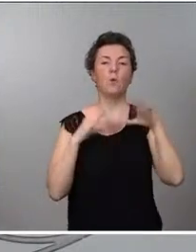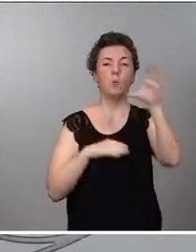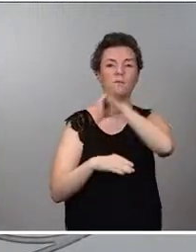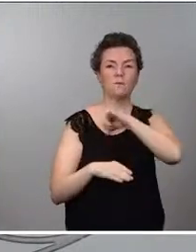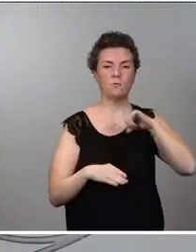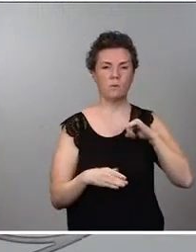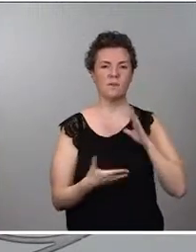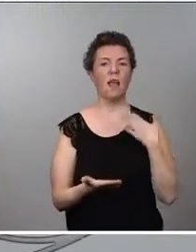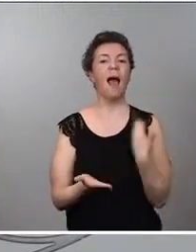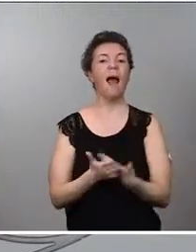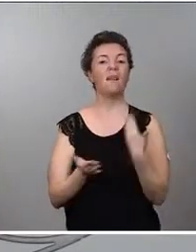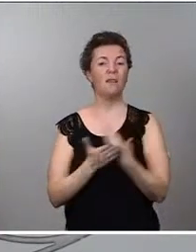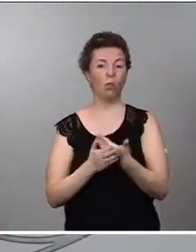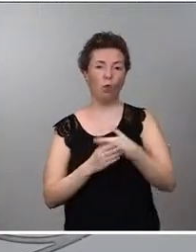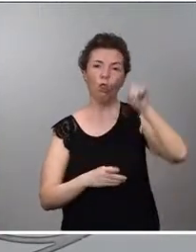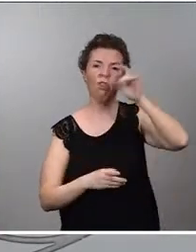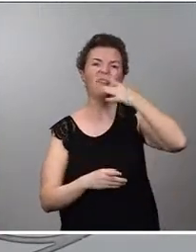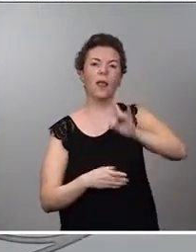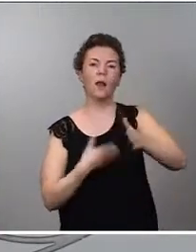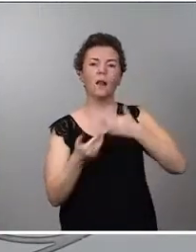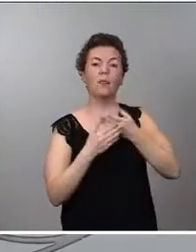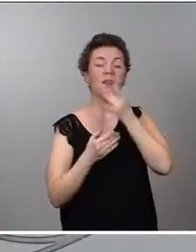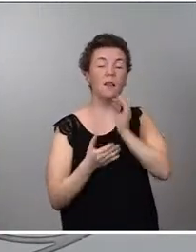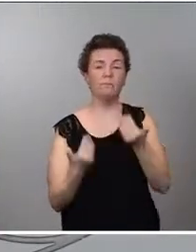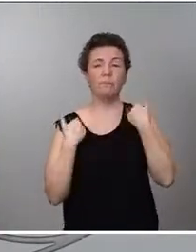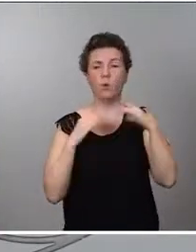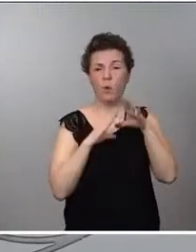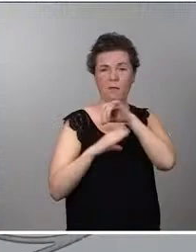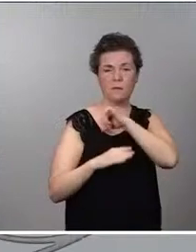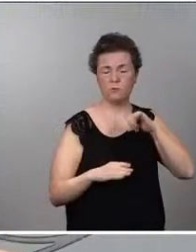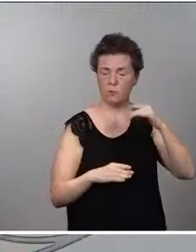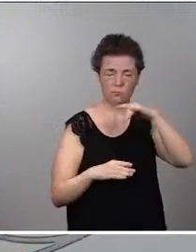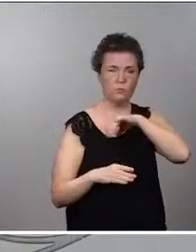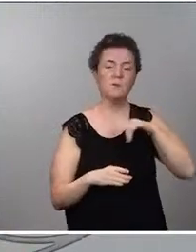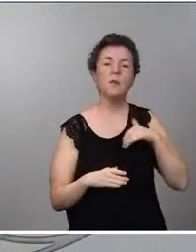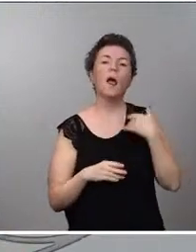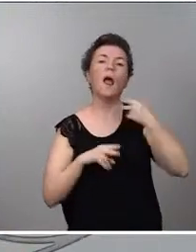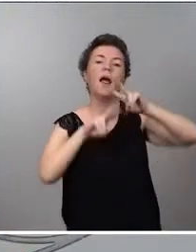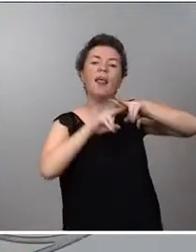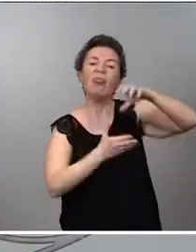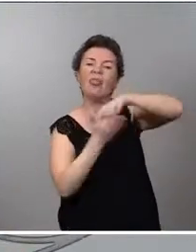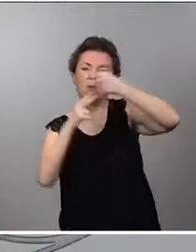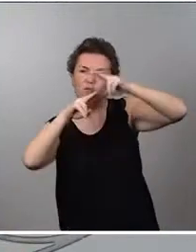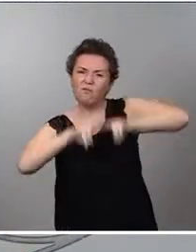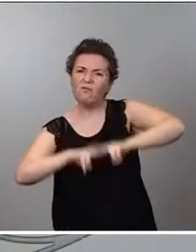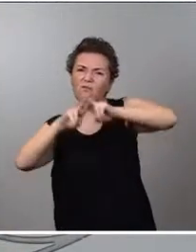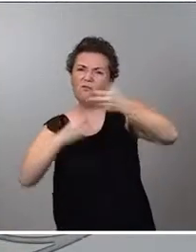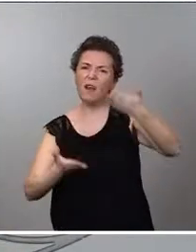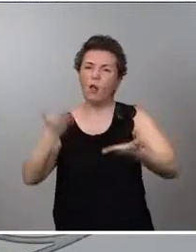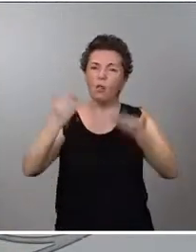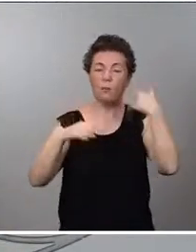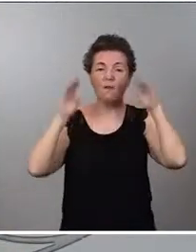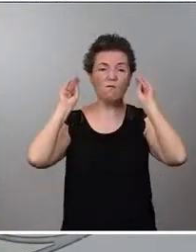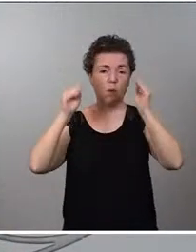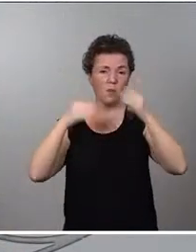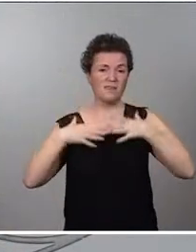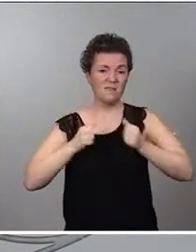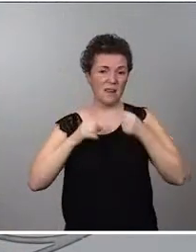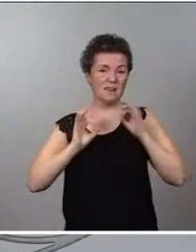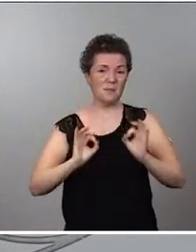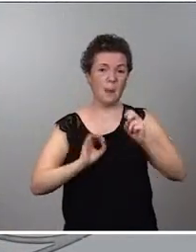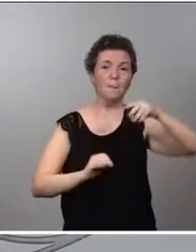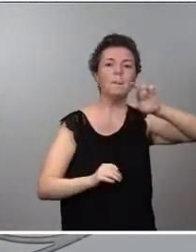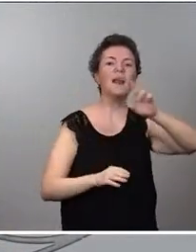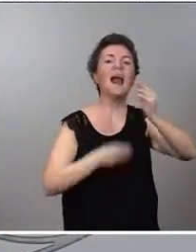docente la hacen las comunidades autónomas. La evaluación de los centros en relación a la formación sanitaria especializada y al MIR la hacen las